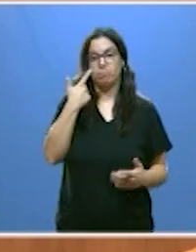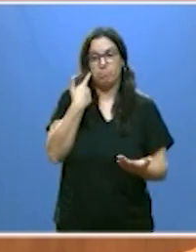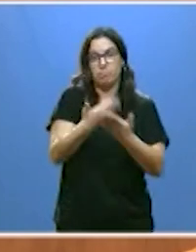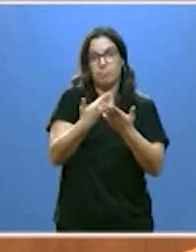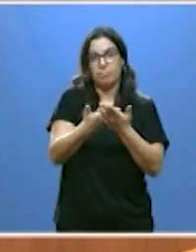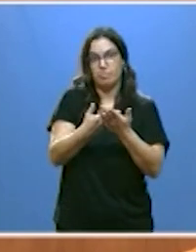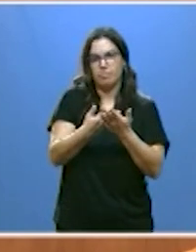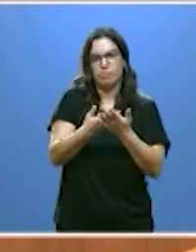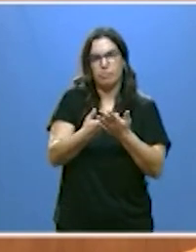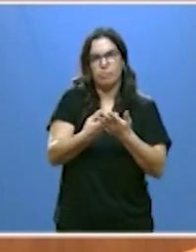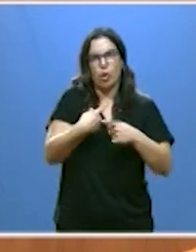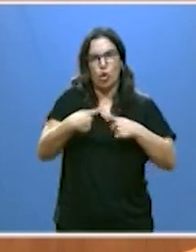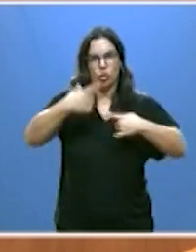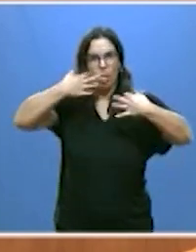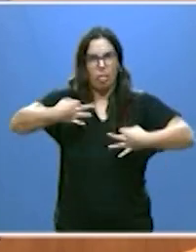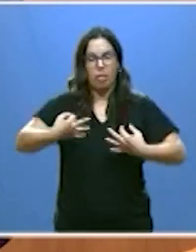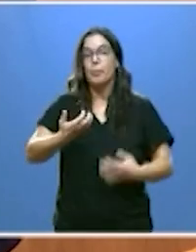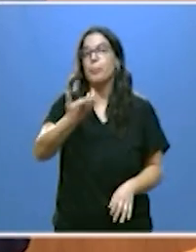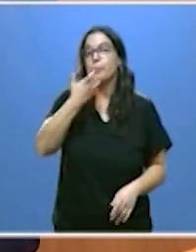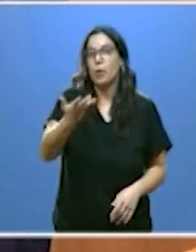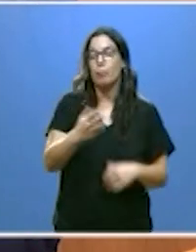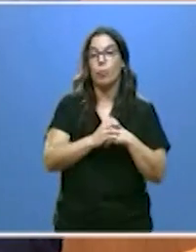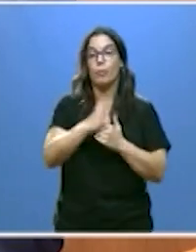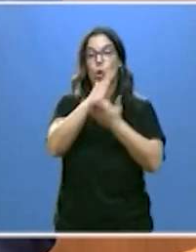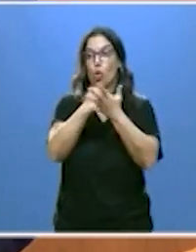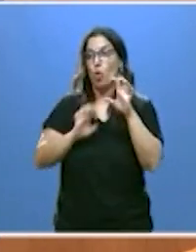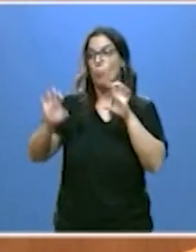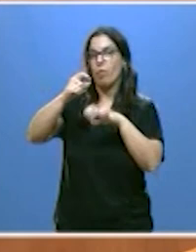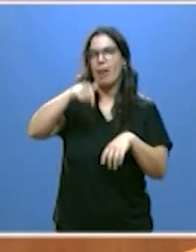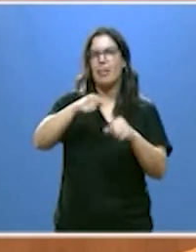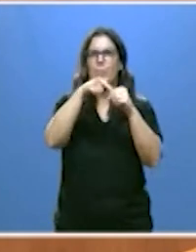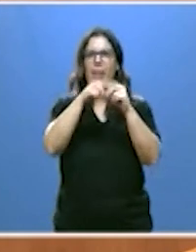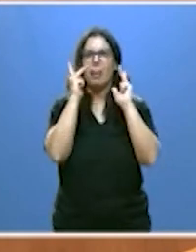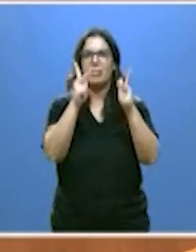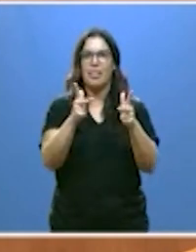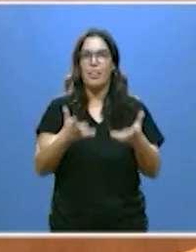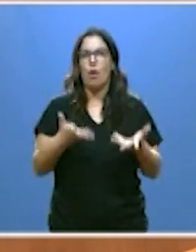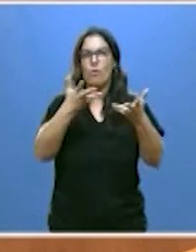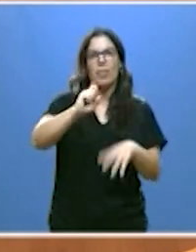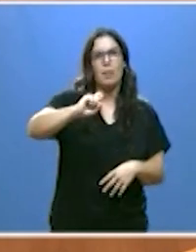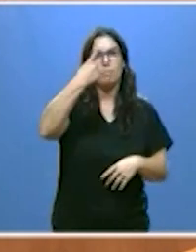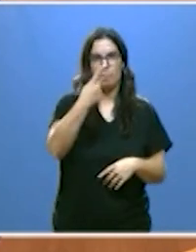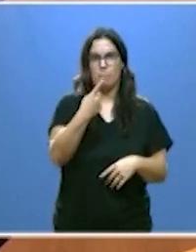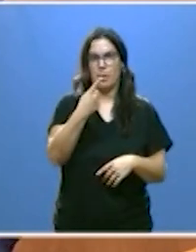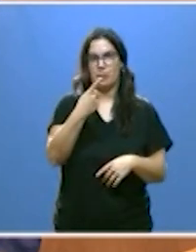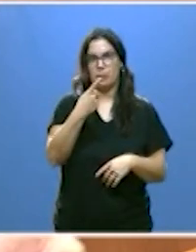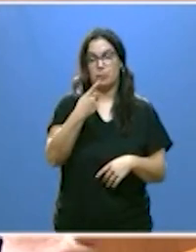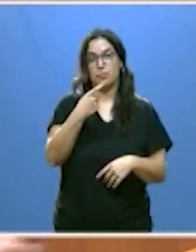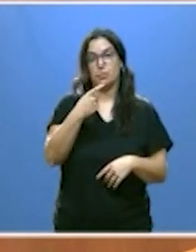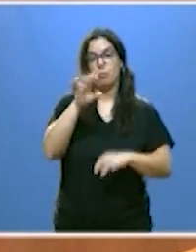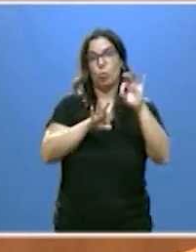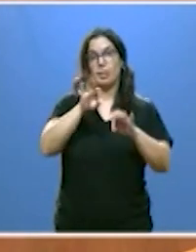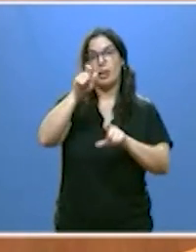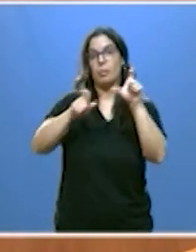en hechos. Por ejemplo que somos la comunidad con más plazas residenciales por personas de mayores de 65